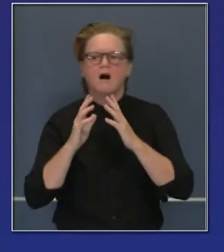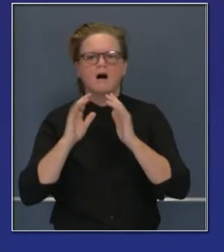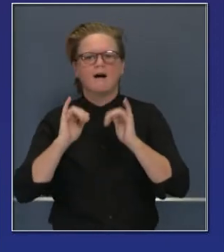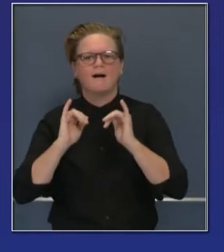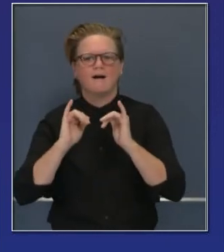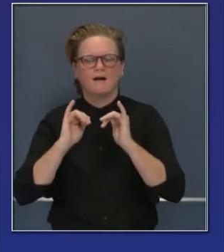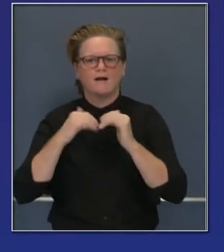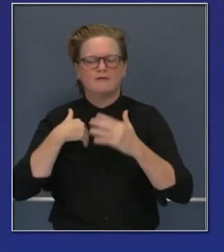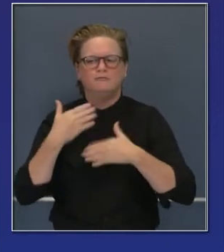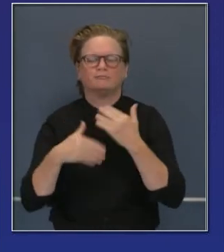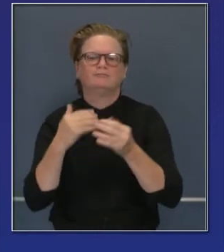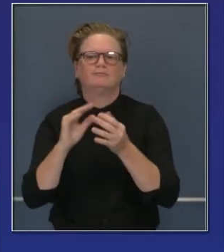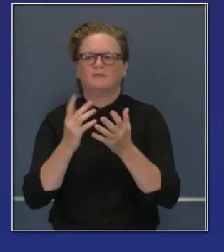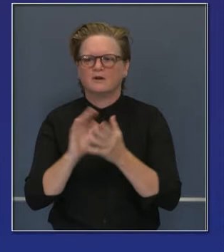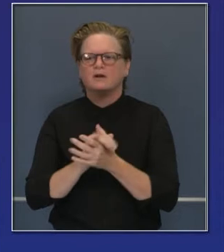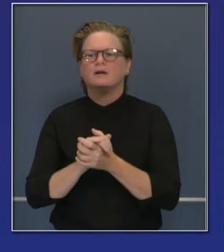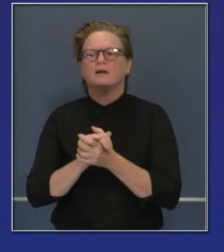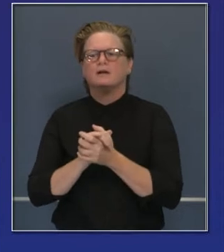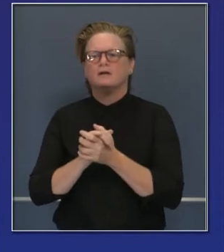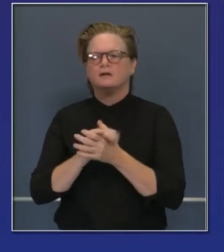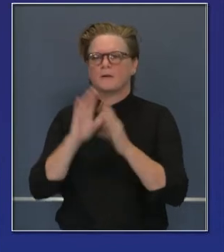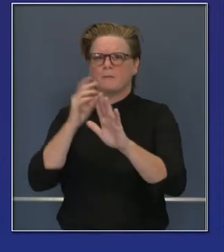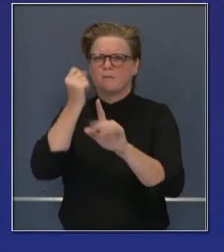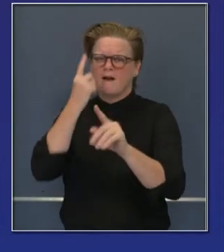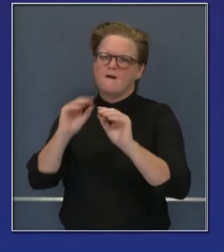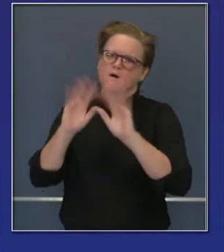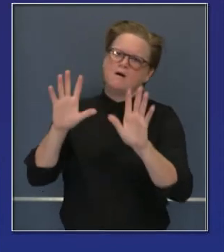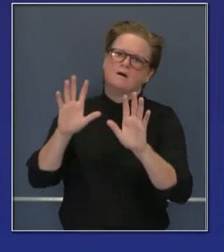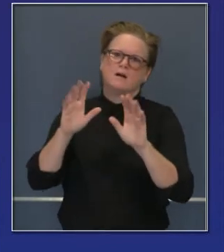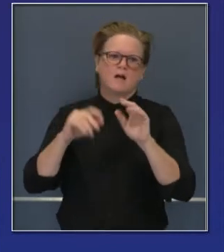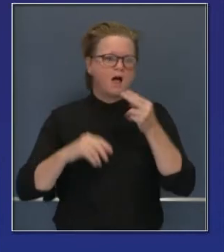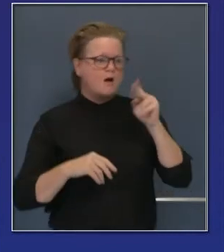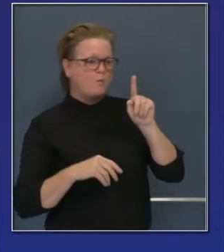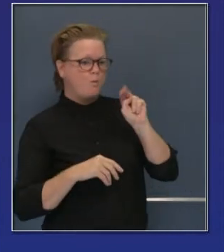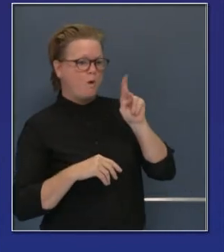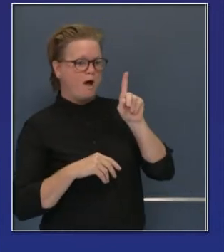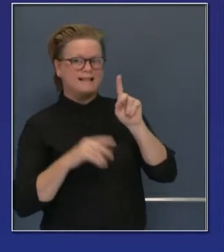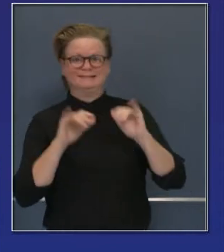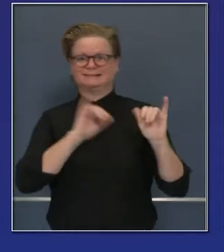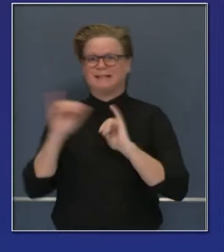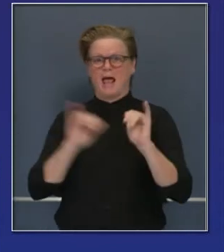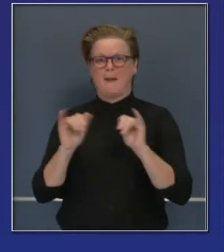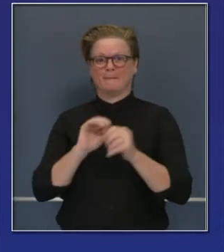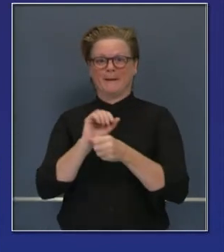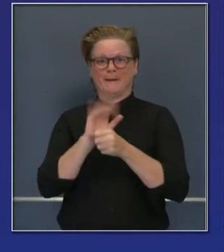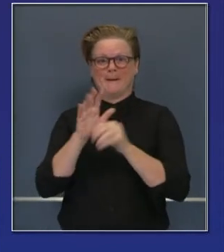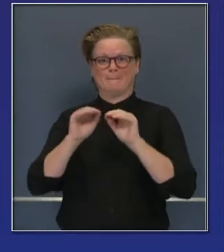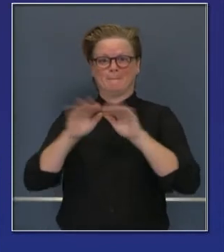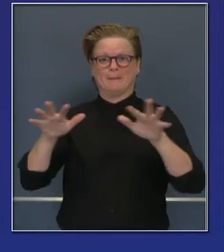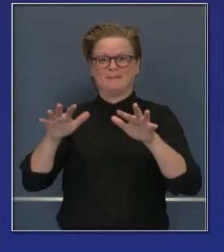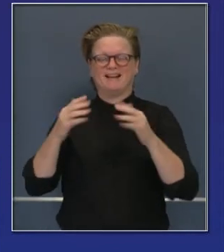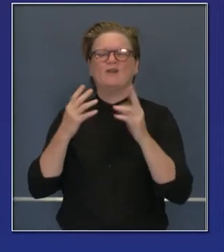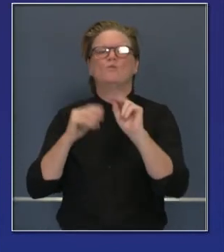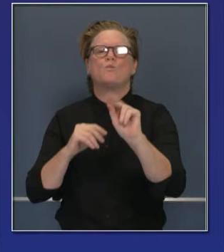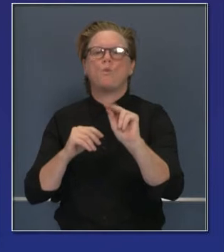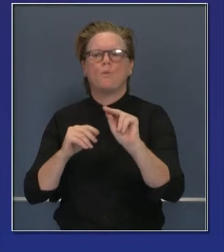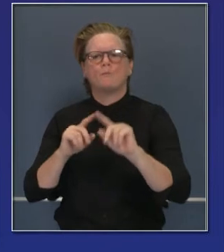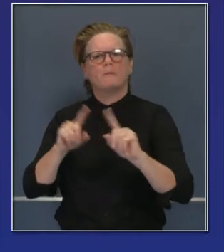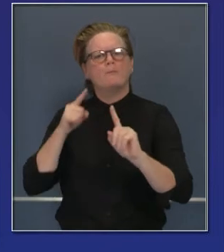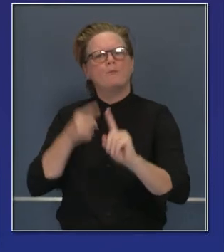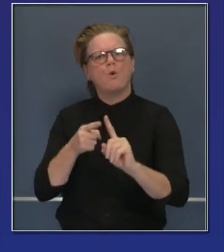requirió tanto uso de mascarillas o distanciamiento físico del H1N1 como el protocolo actual,